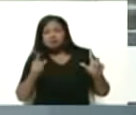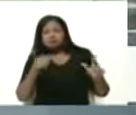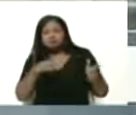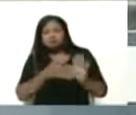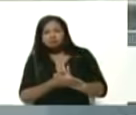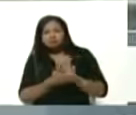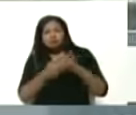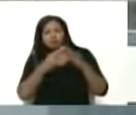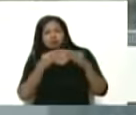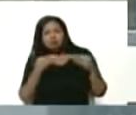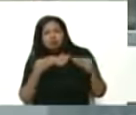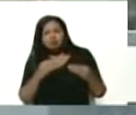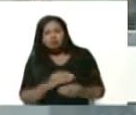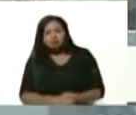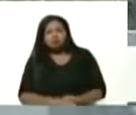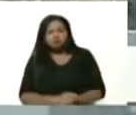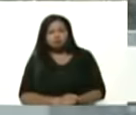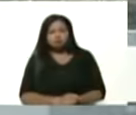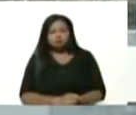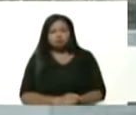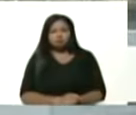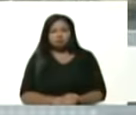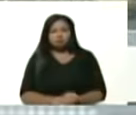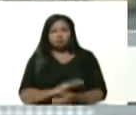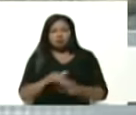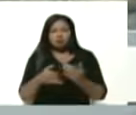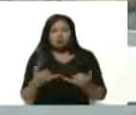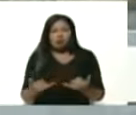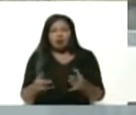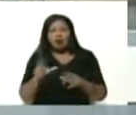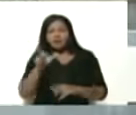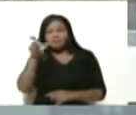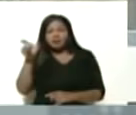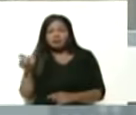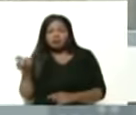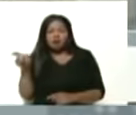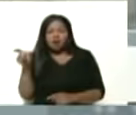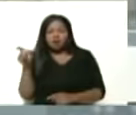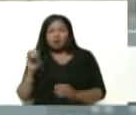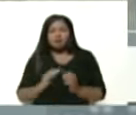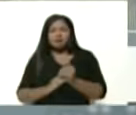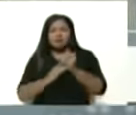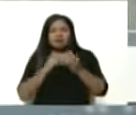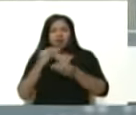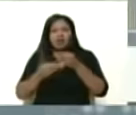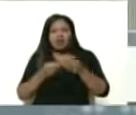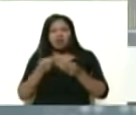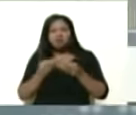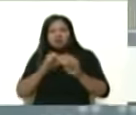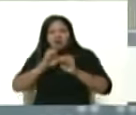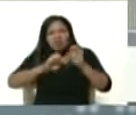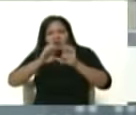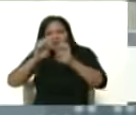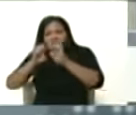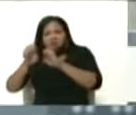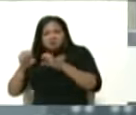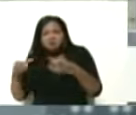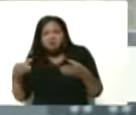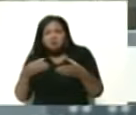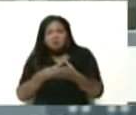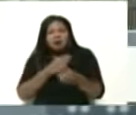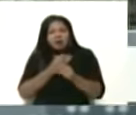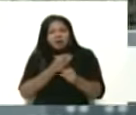sí solas y la la persona protagonista que hizo los cálculos con su equipo de